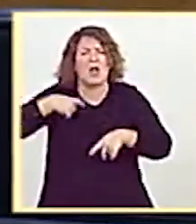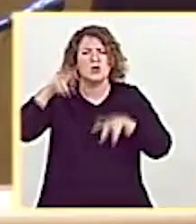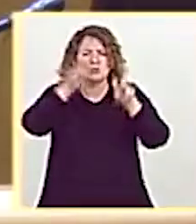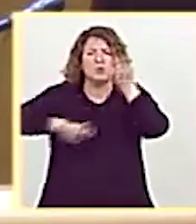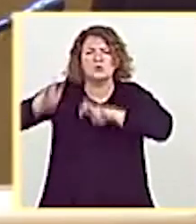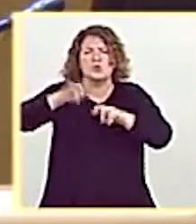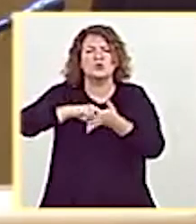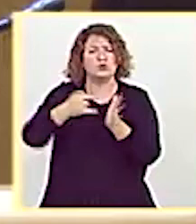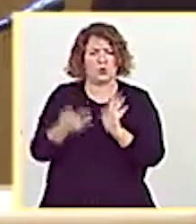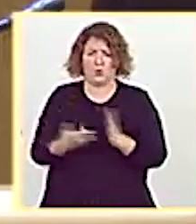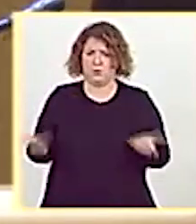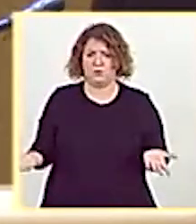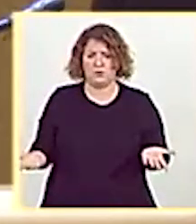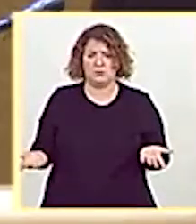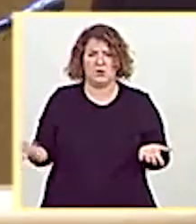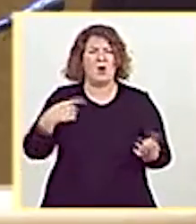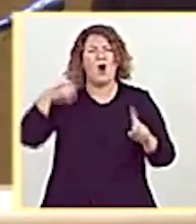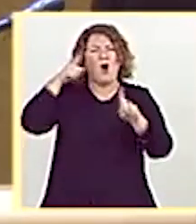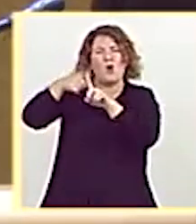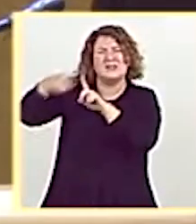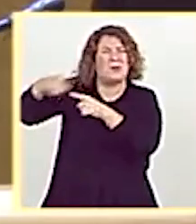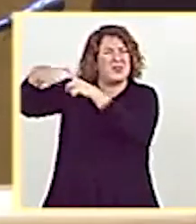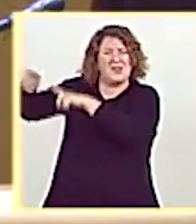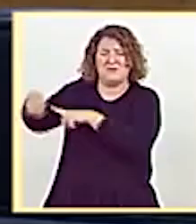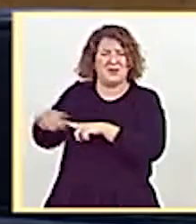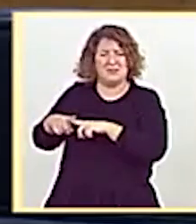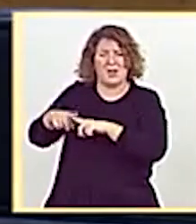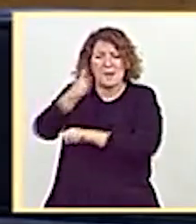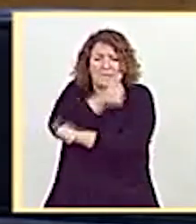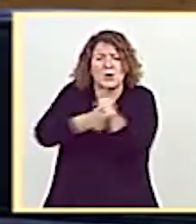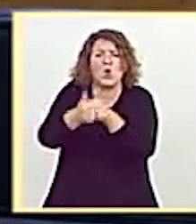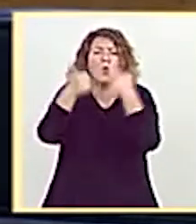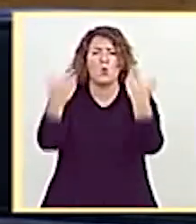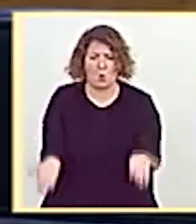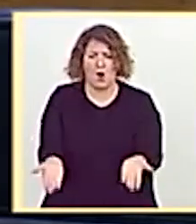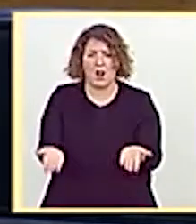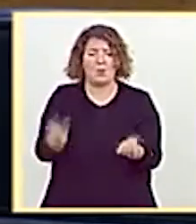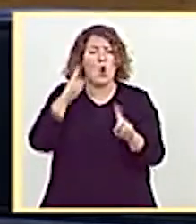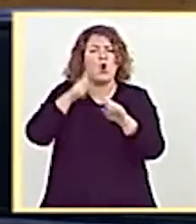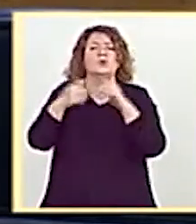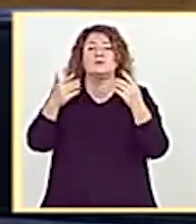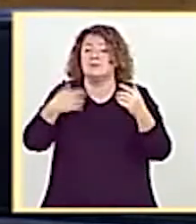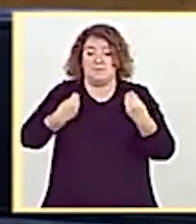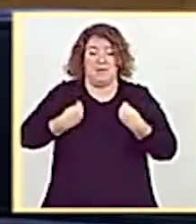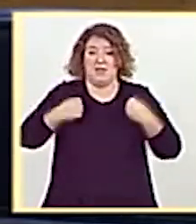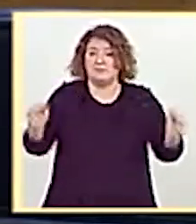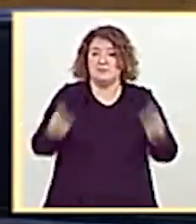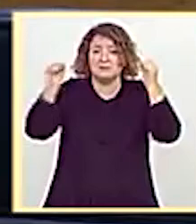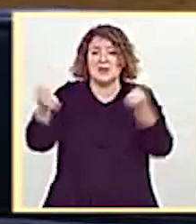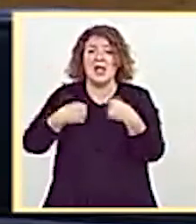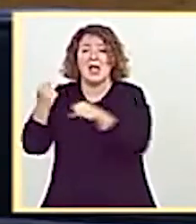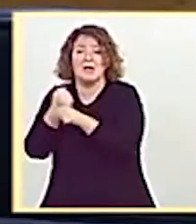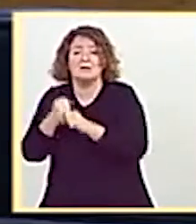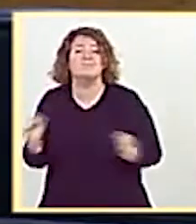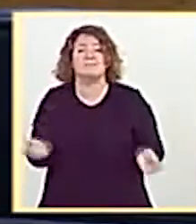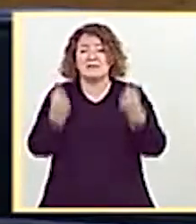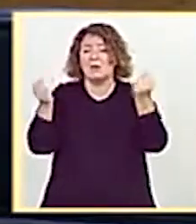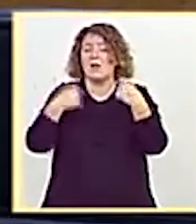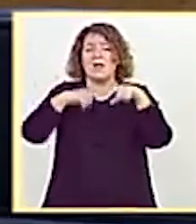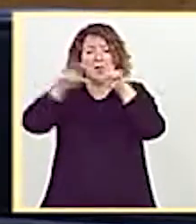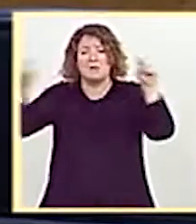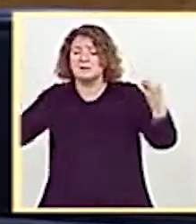económico sin perder el tiempo en objetivos diferentes de los prioritarios en este momento, que son salvar vidas, salvar empleos y salvar empresas.